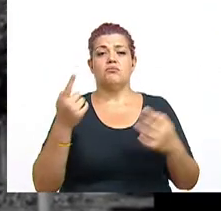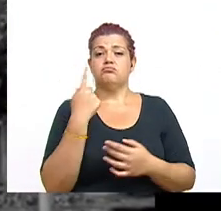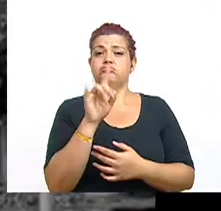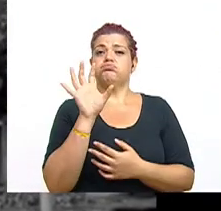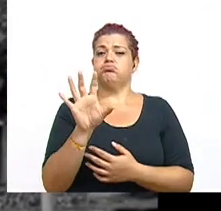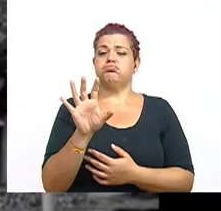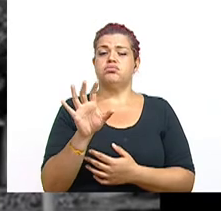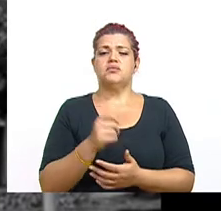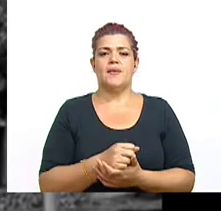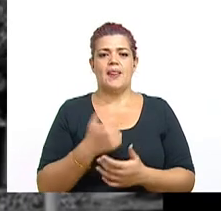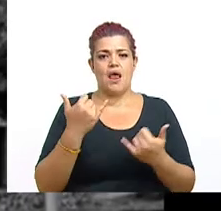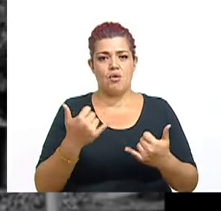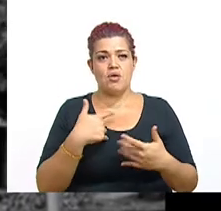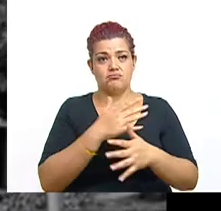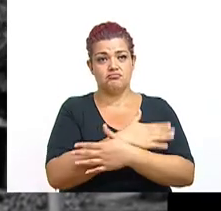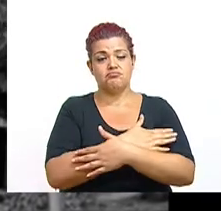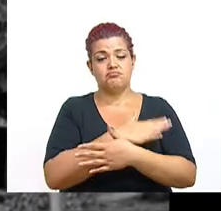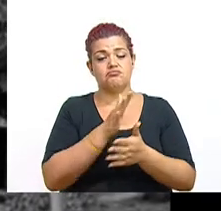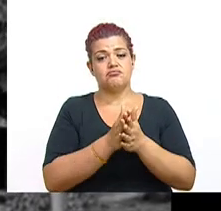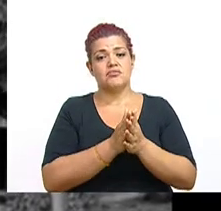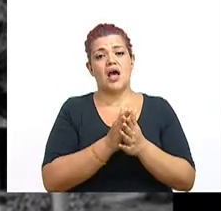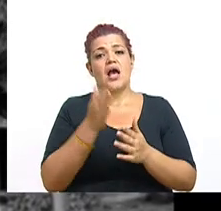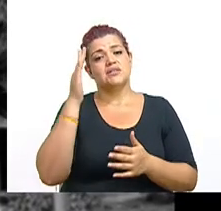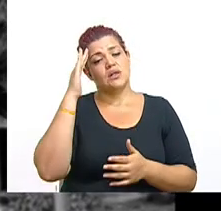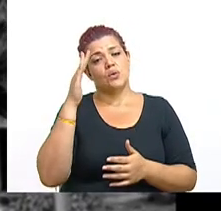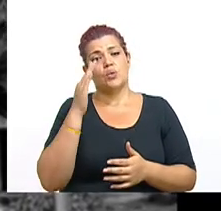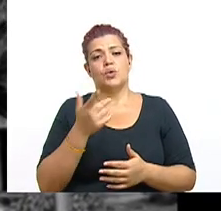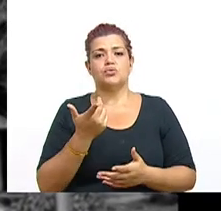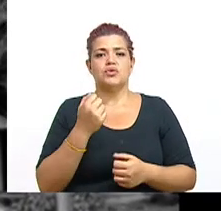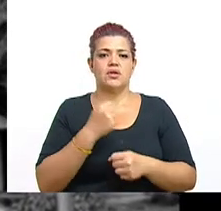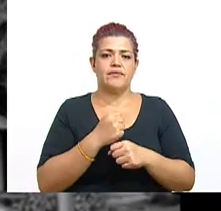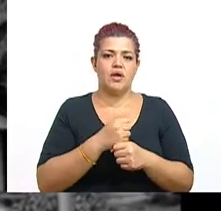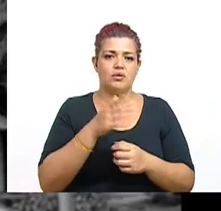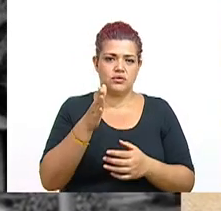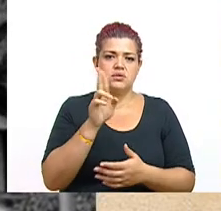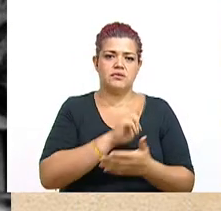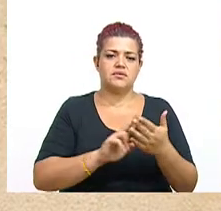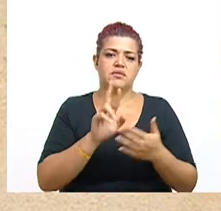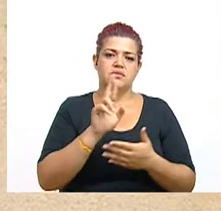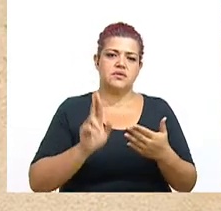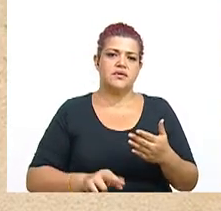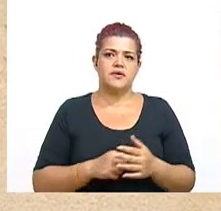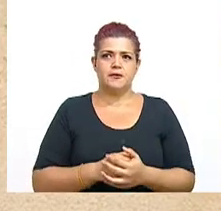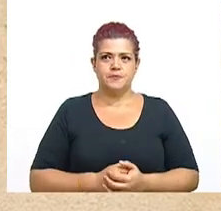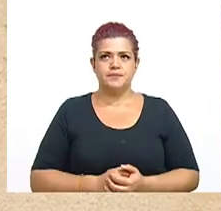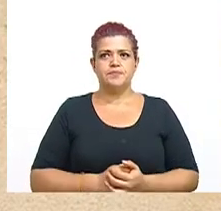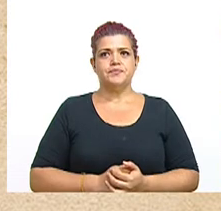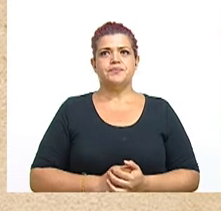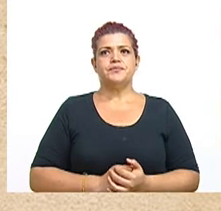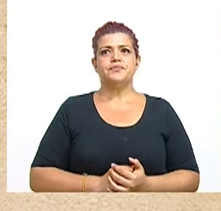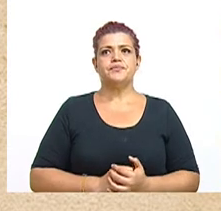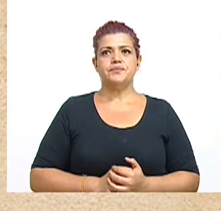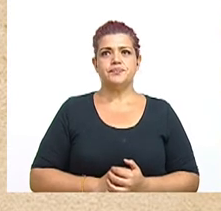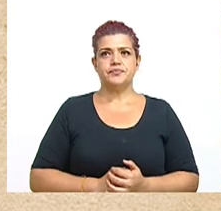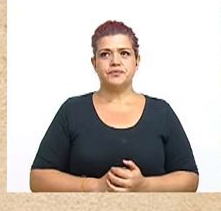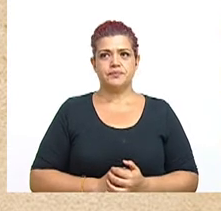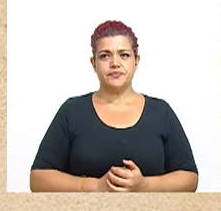aprovechamos para enviar un saludo muy especial a los servidores y servidoras de la UCR, estudiantes, personal administrativo, misceláneos,